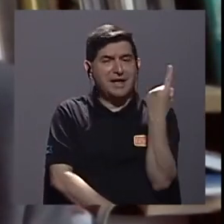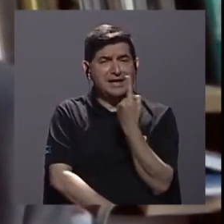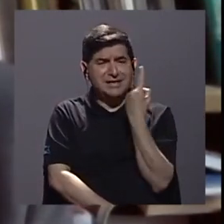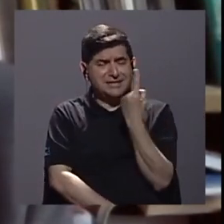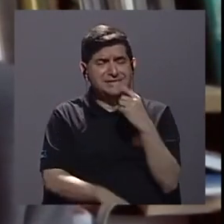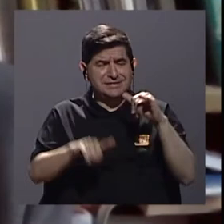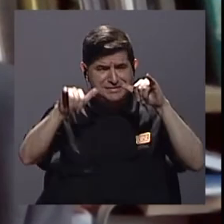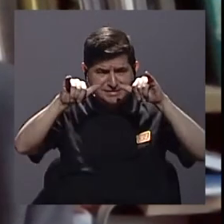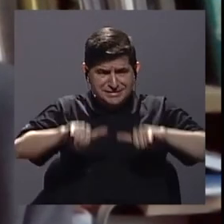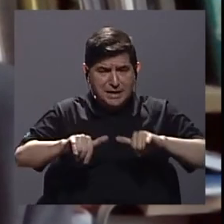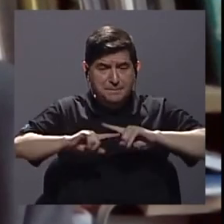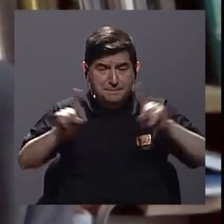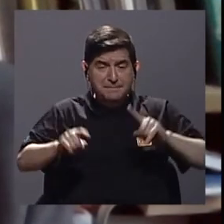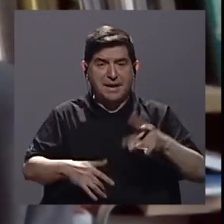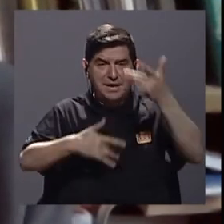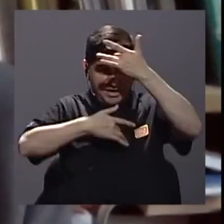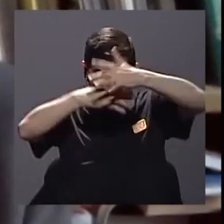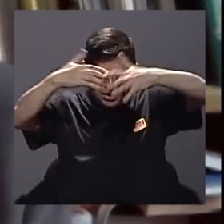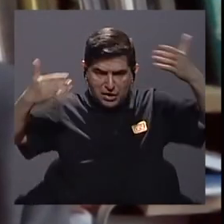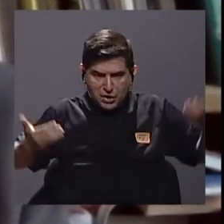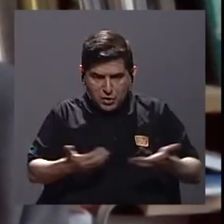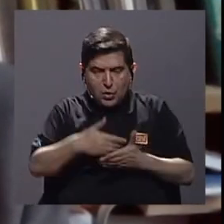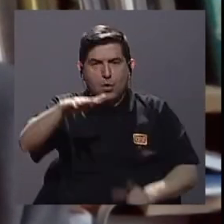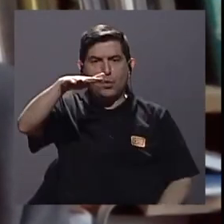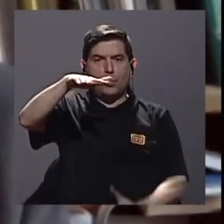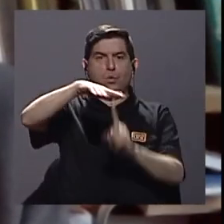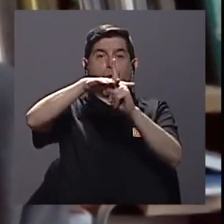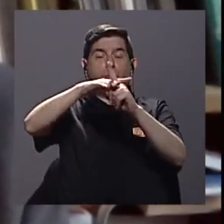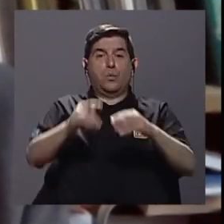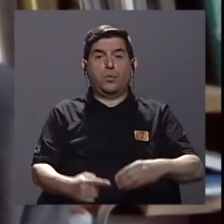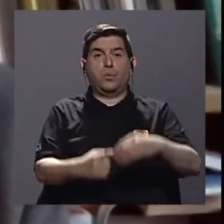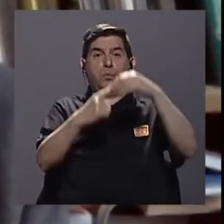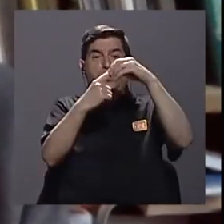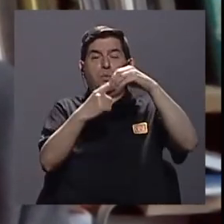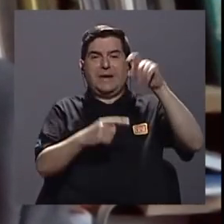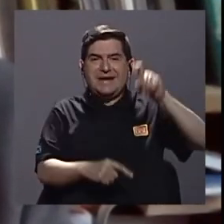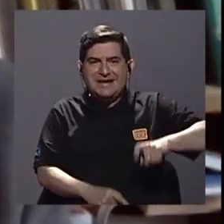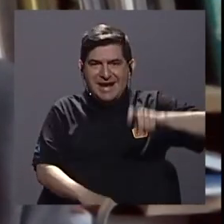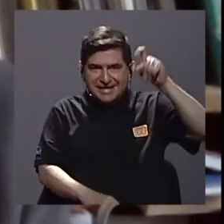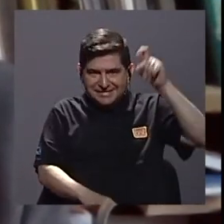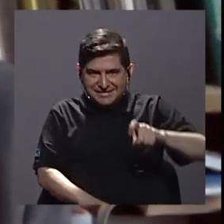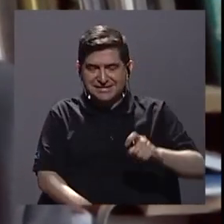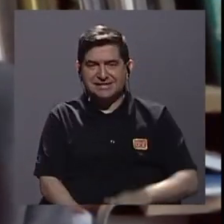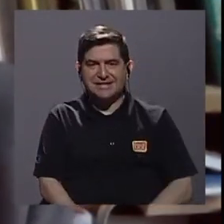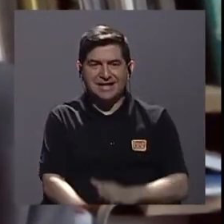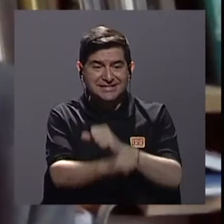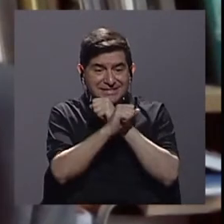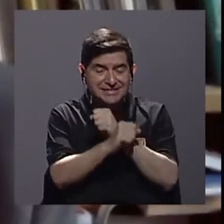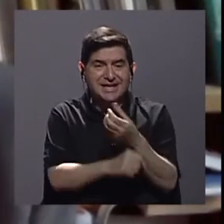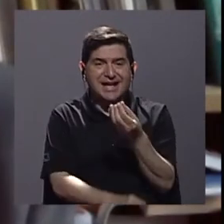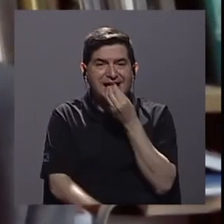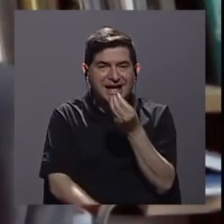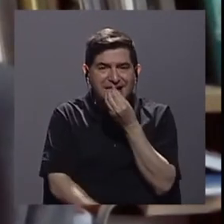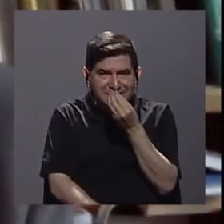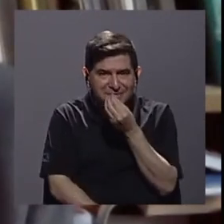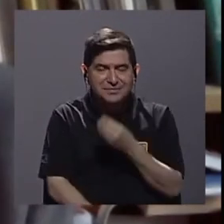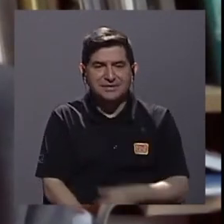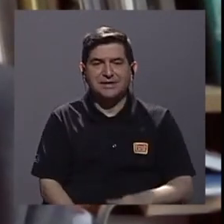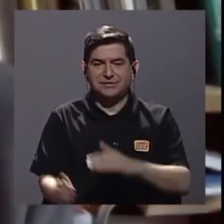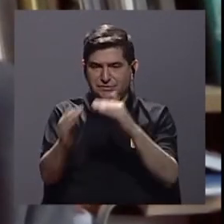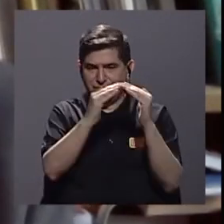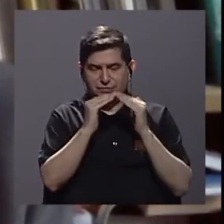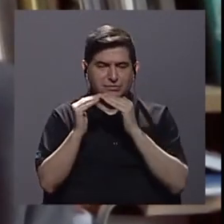estado presente, pero con la pandemia se ha visibilizado todavía más la necesidad de garantizar la alimentación de la